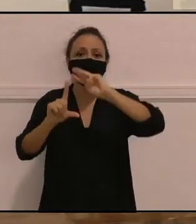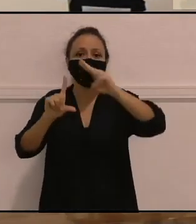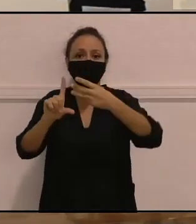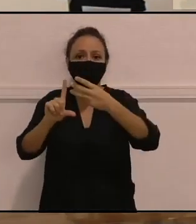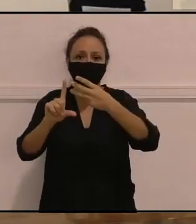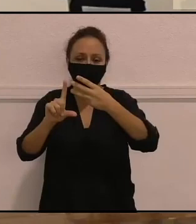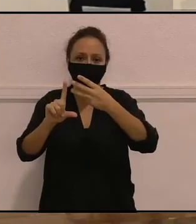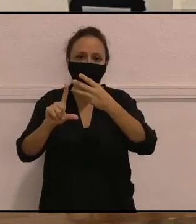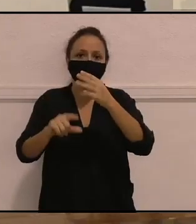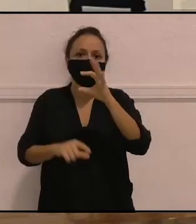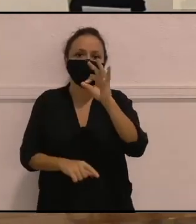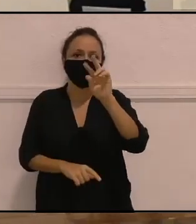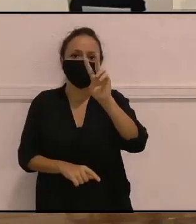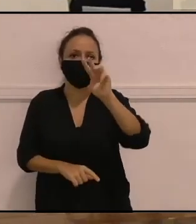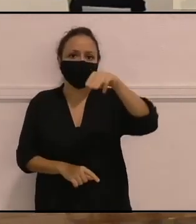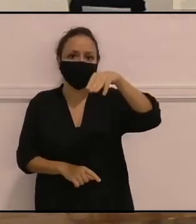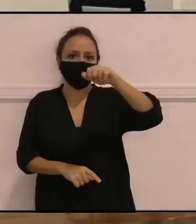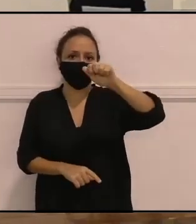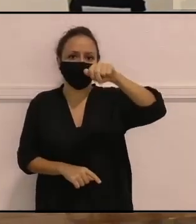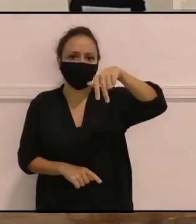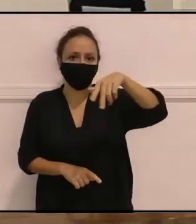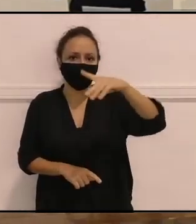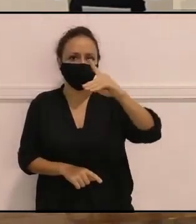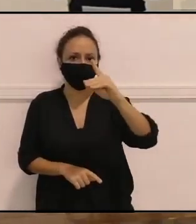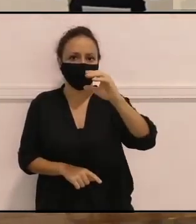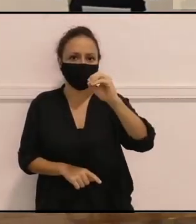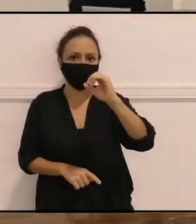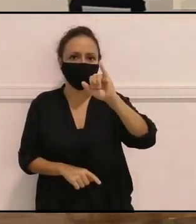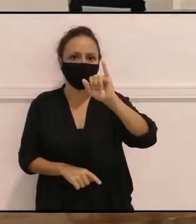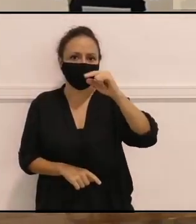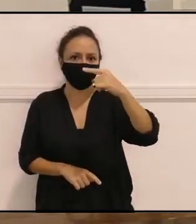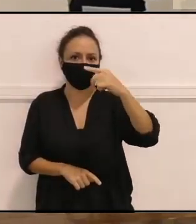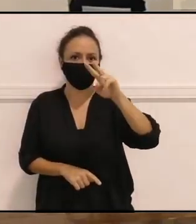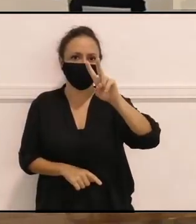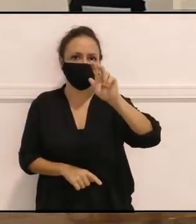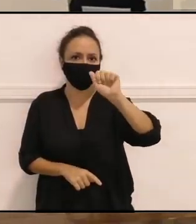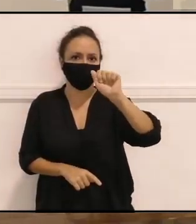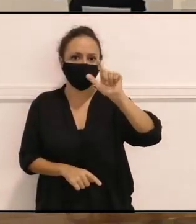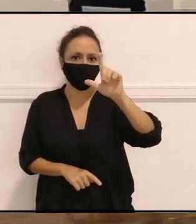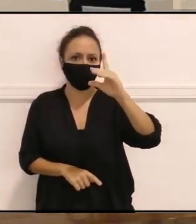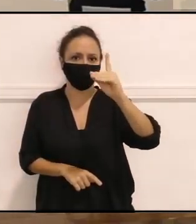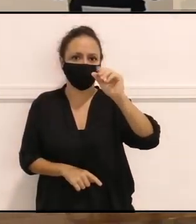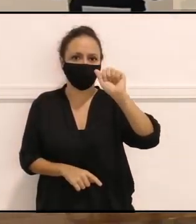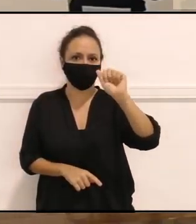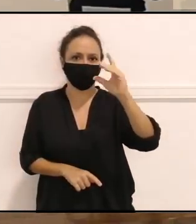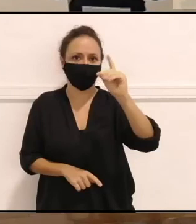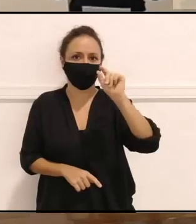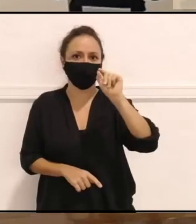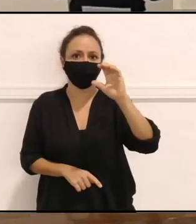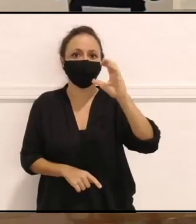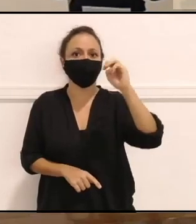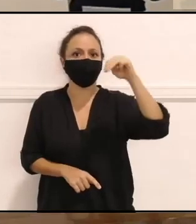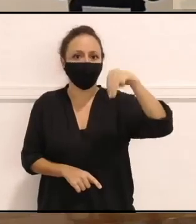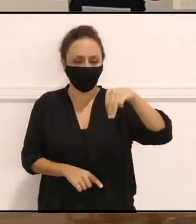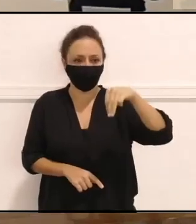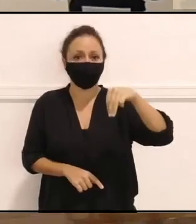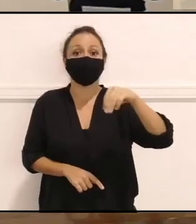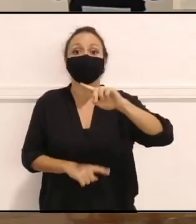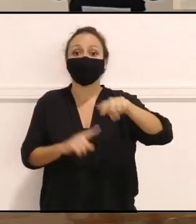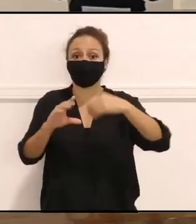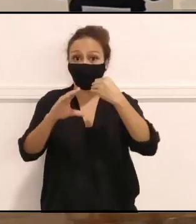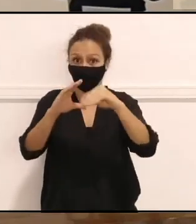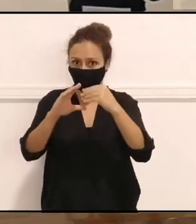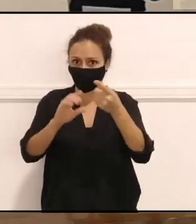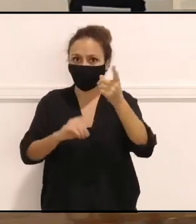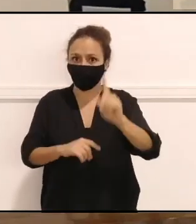.com y que también va a haber disponible un video resumen, que va a ser muy bonito porque lo va a hacer Lagarta Producciones, que es una